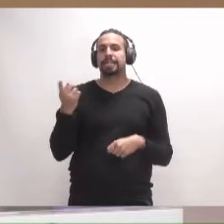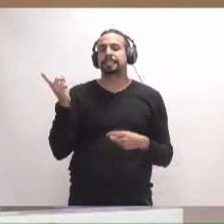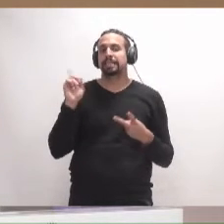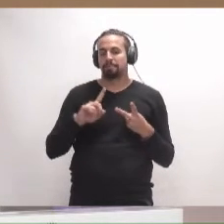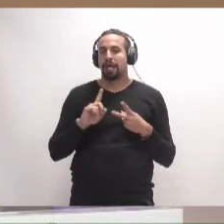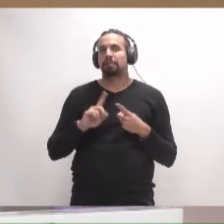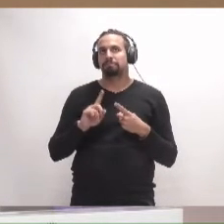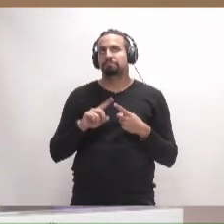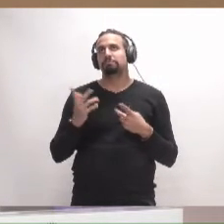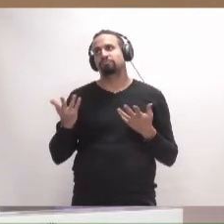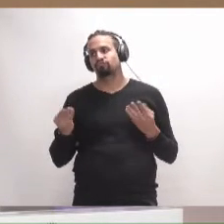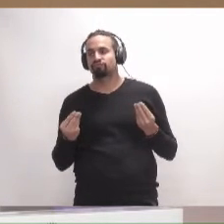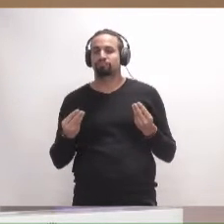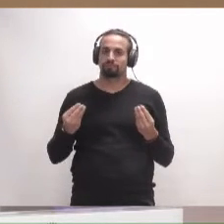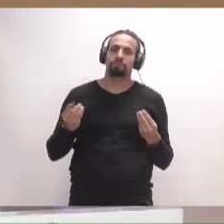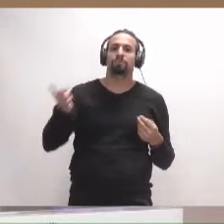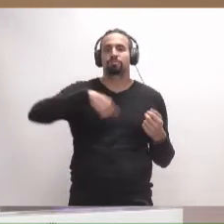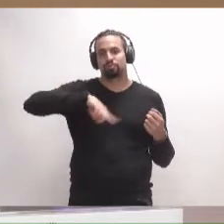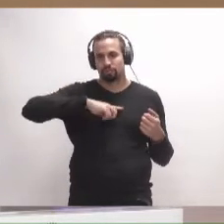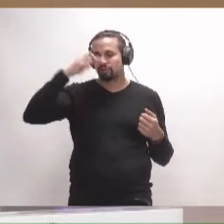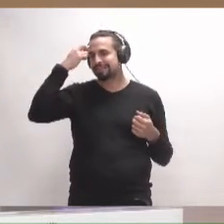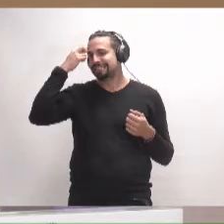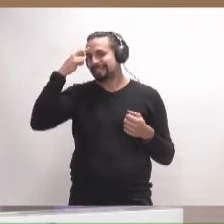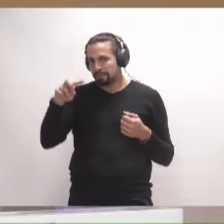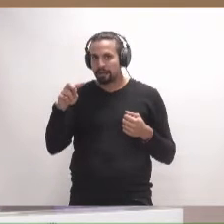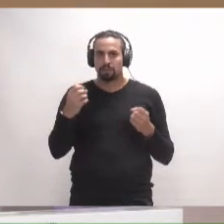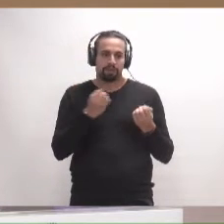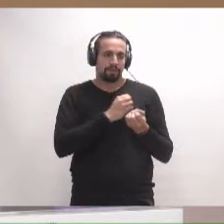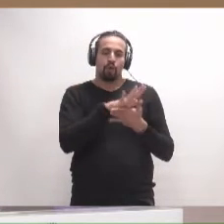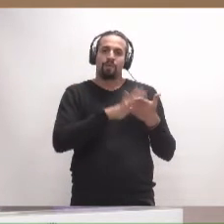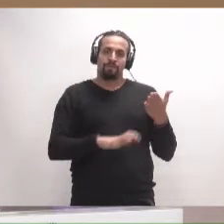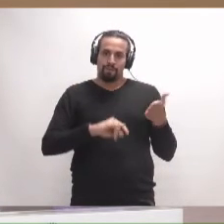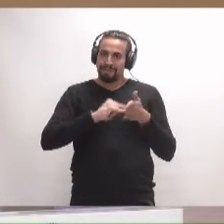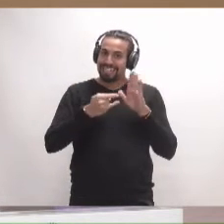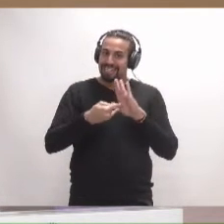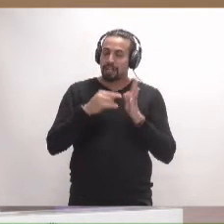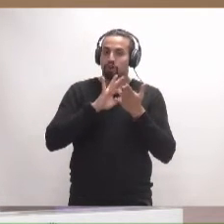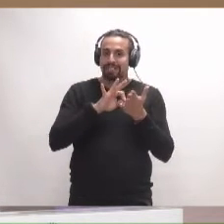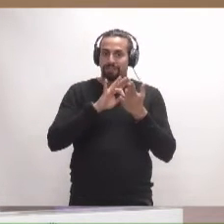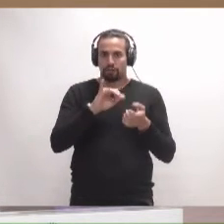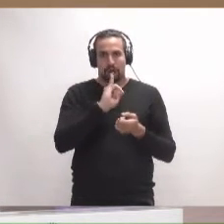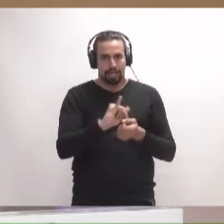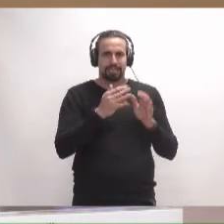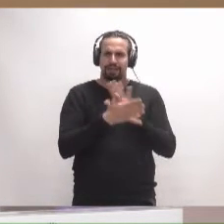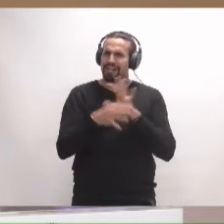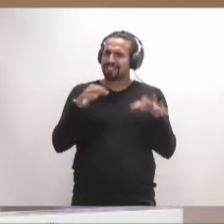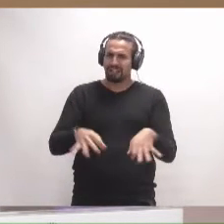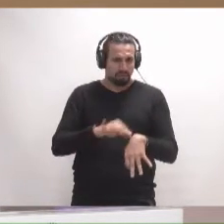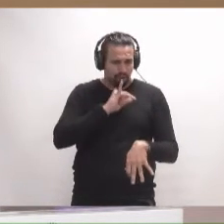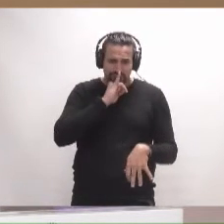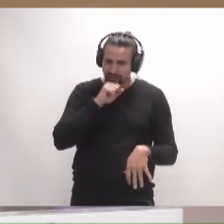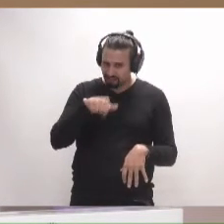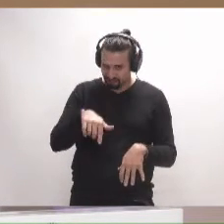sabemos…, vamos, había un informe técnico del servicio, que es lo que siempre ha bastado en esta